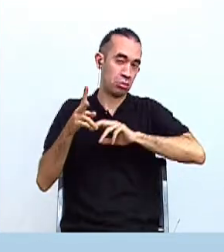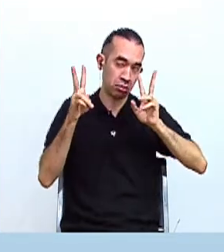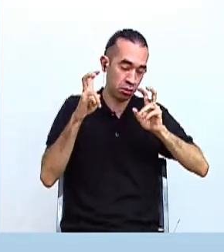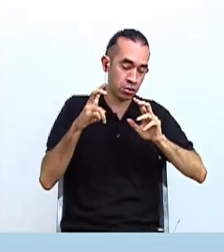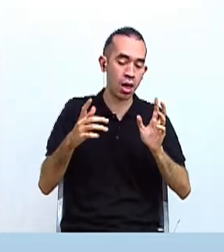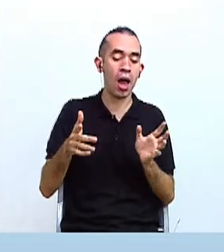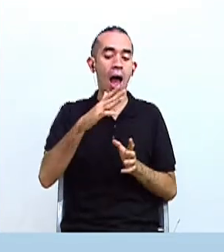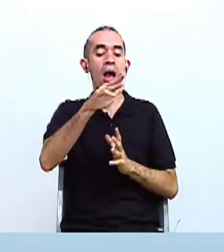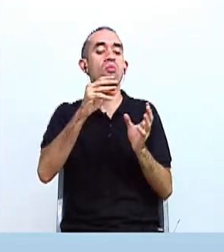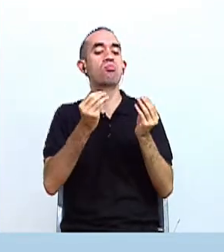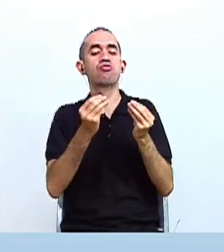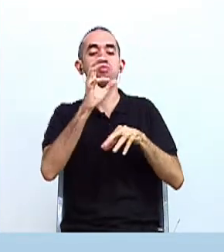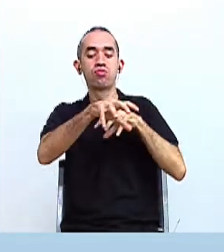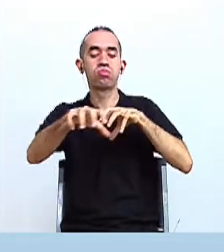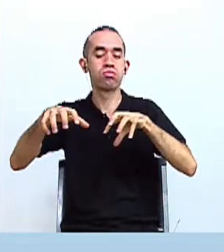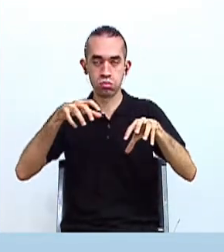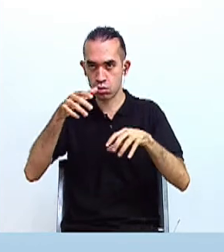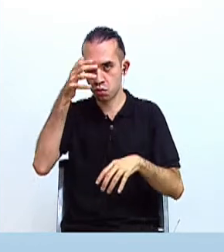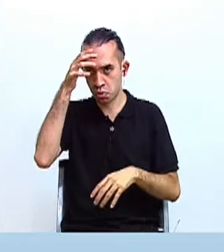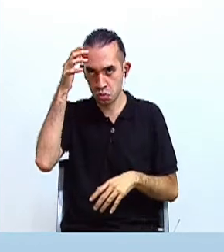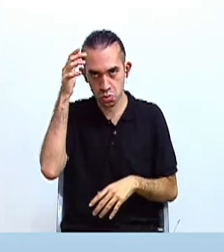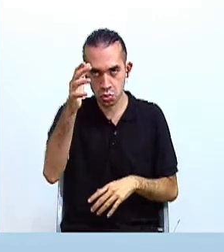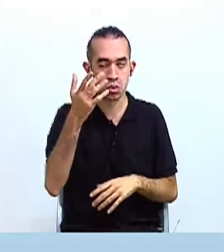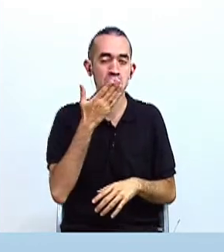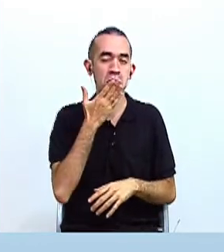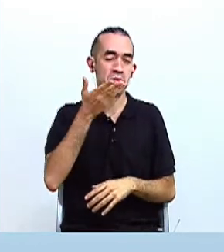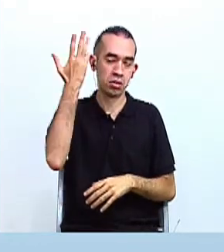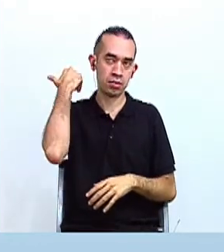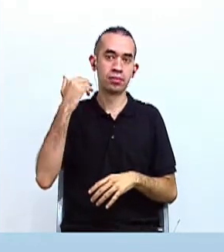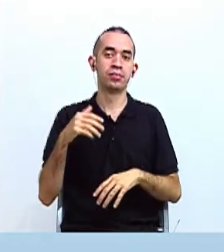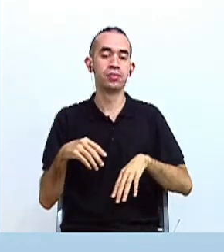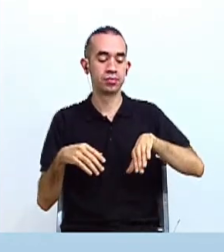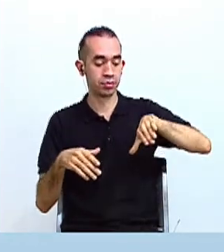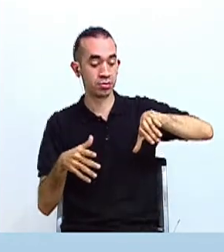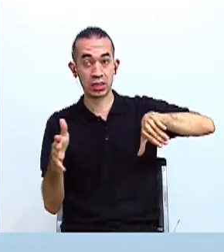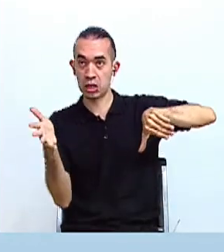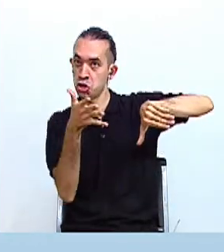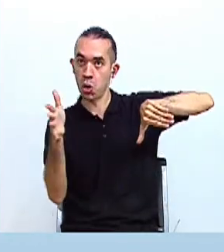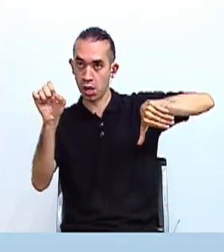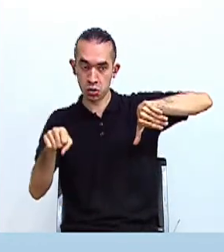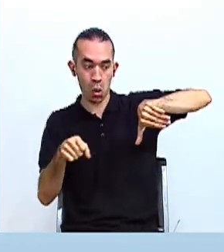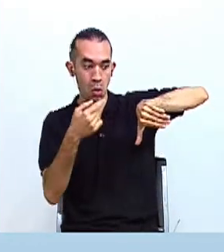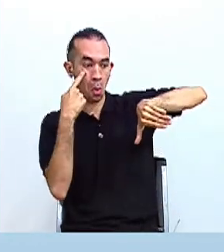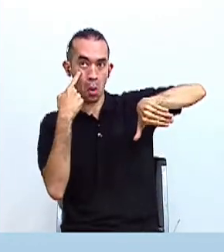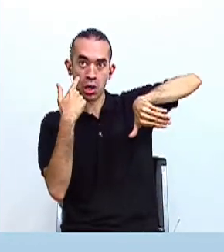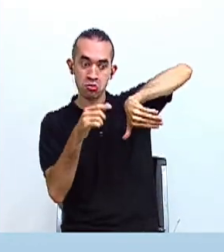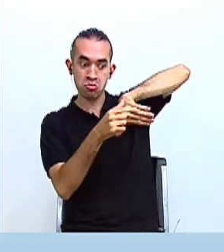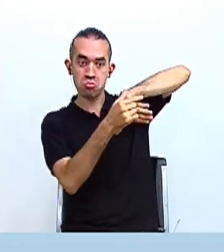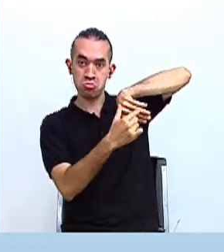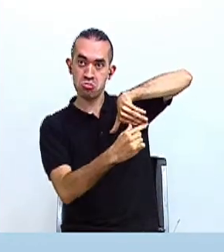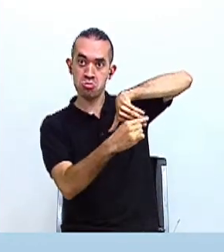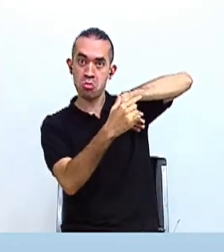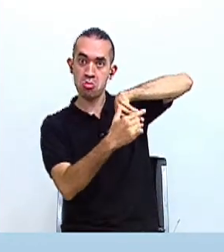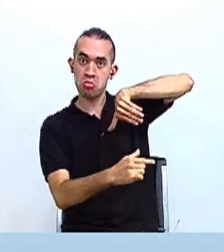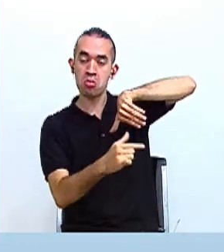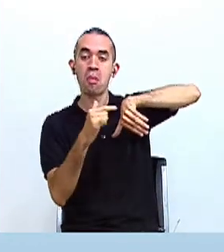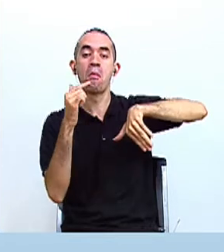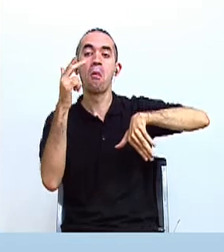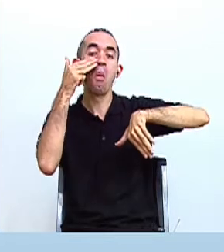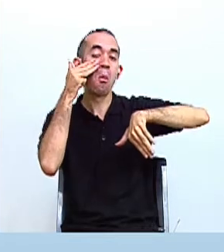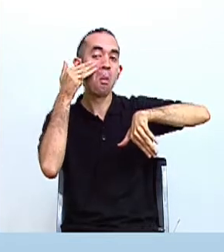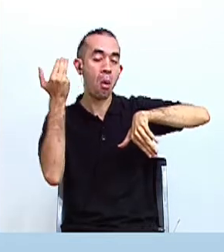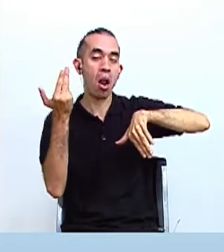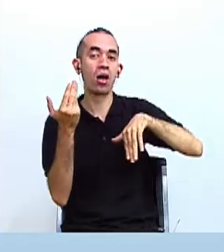Al sureste del país tenemos esta región identificada con el color morado, donde se asentaron también grupos